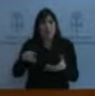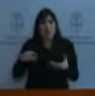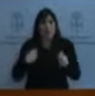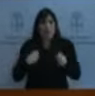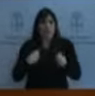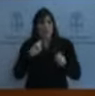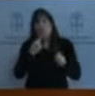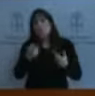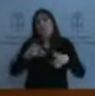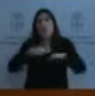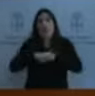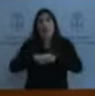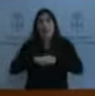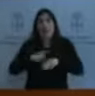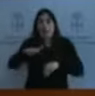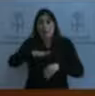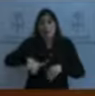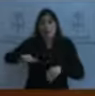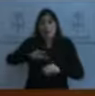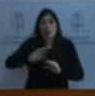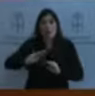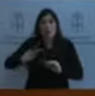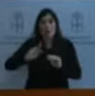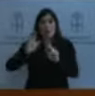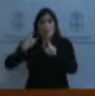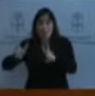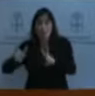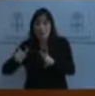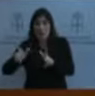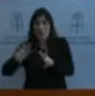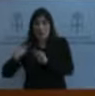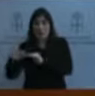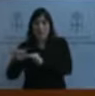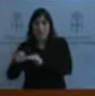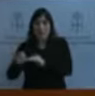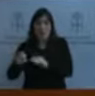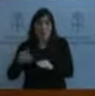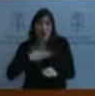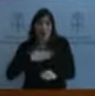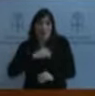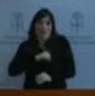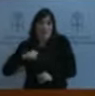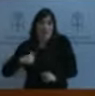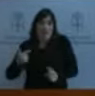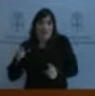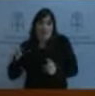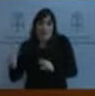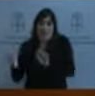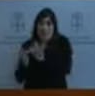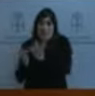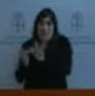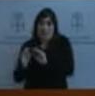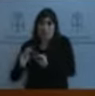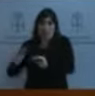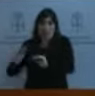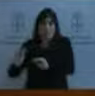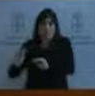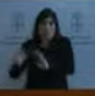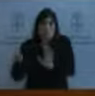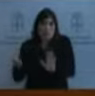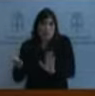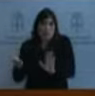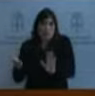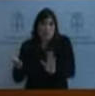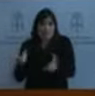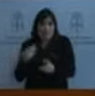las personas que están ahí por banda ancha gracias a un despliegue de una red local pequeña, a una intranet, y esa es la solución. Pero no puede ser esa la